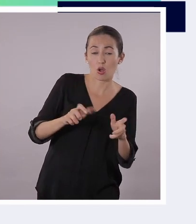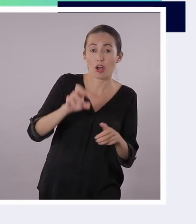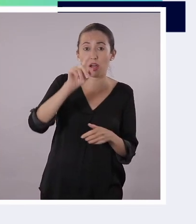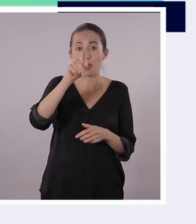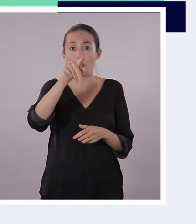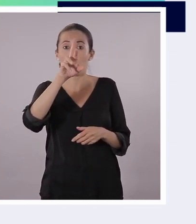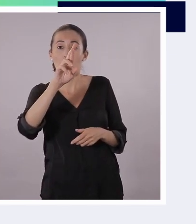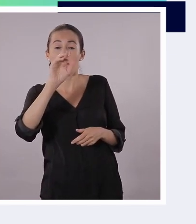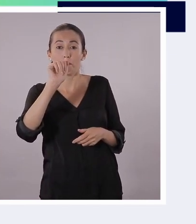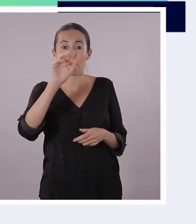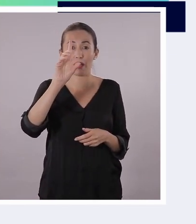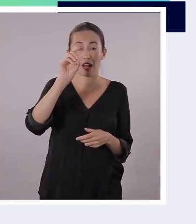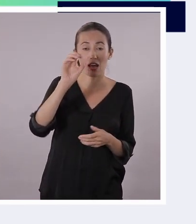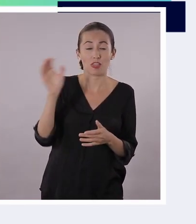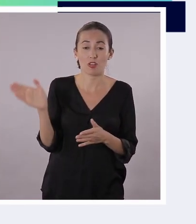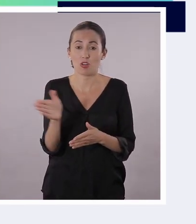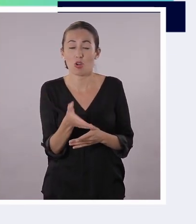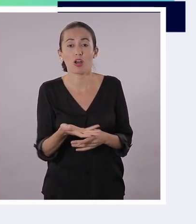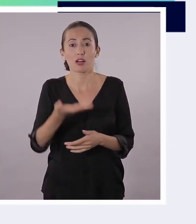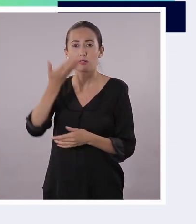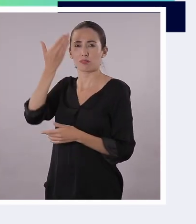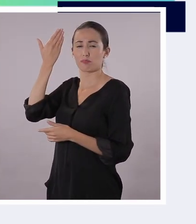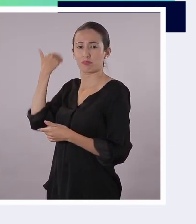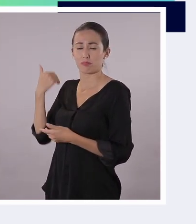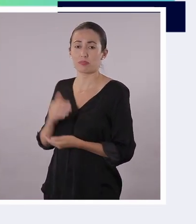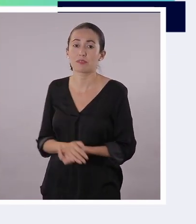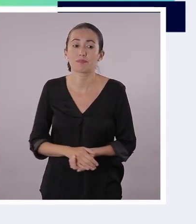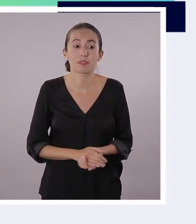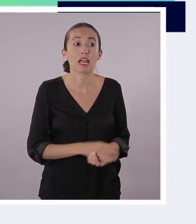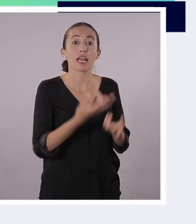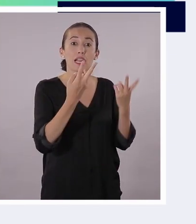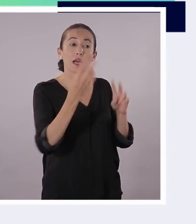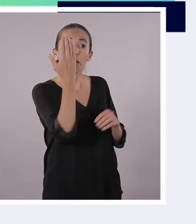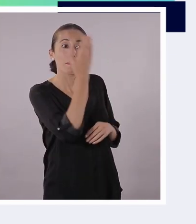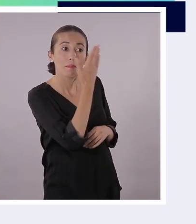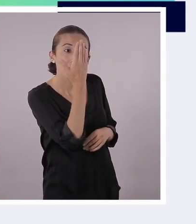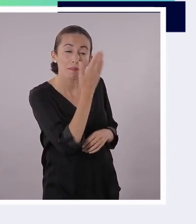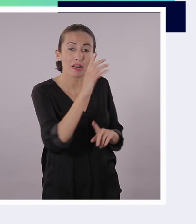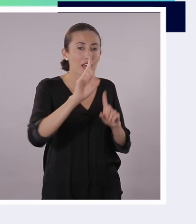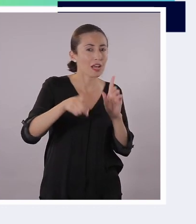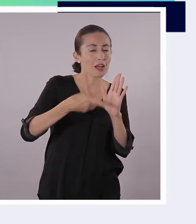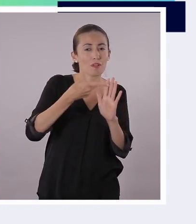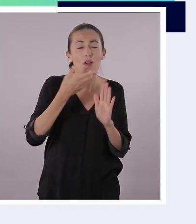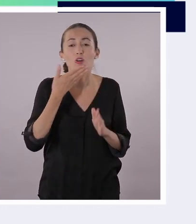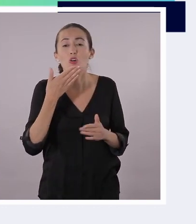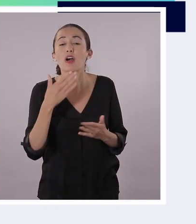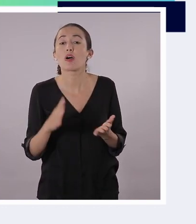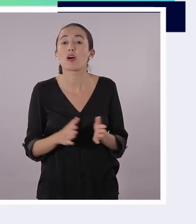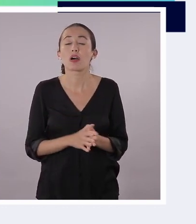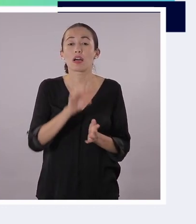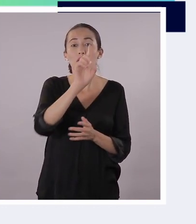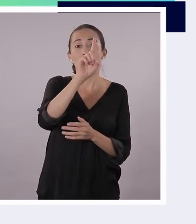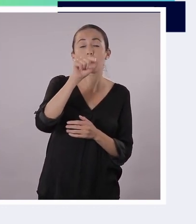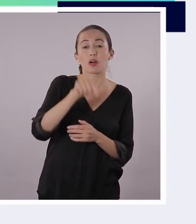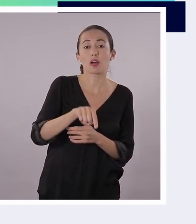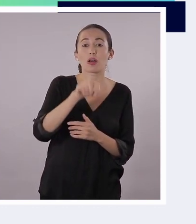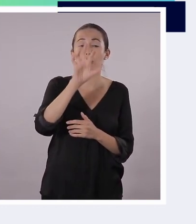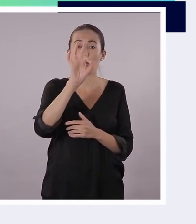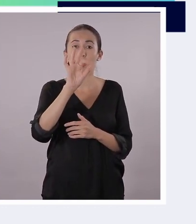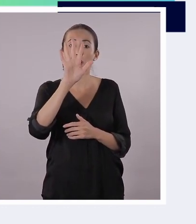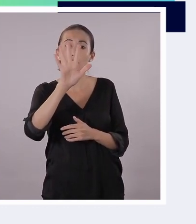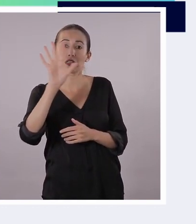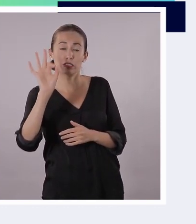El Prado, de Riobamba, en los años 30 del siglo XX. Y la primera transmisión de televisión en el Ecuador ocurrió en